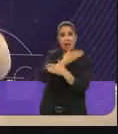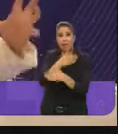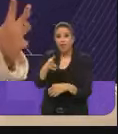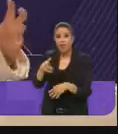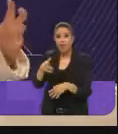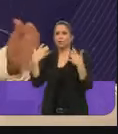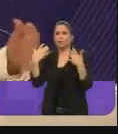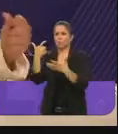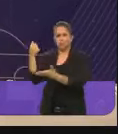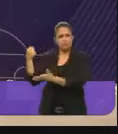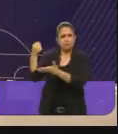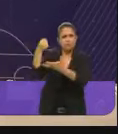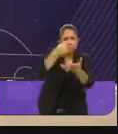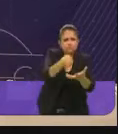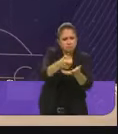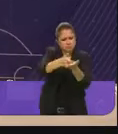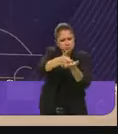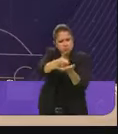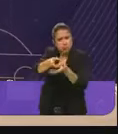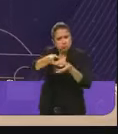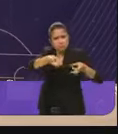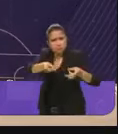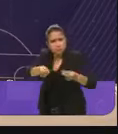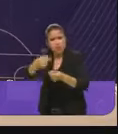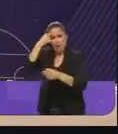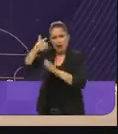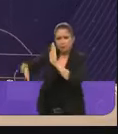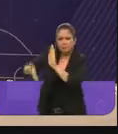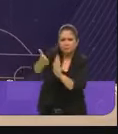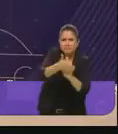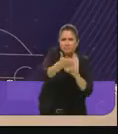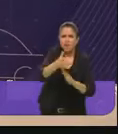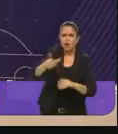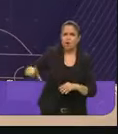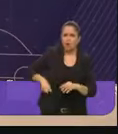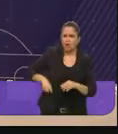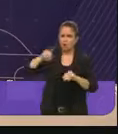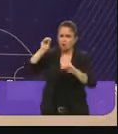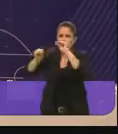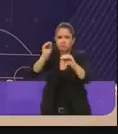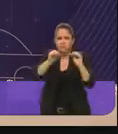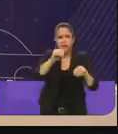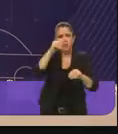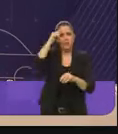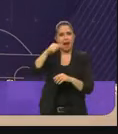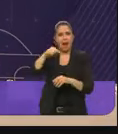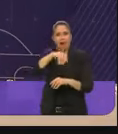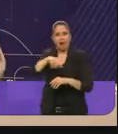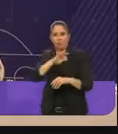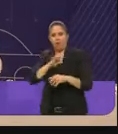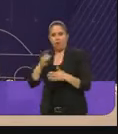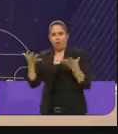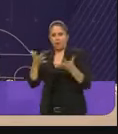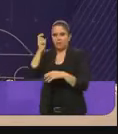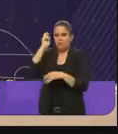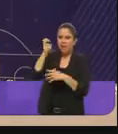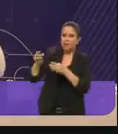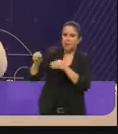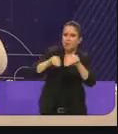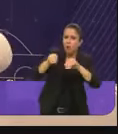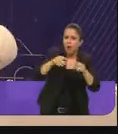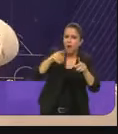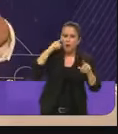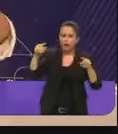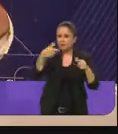inversión muy importante en obra pública que transformó la movilidad en esta ciudad y que